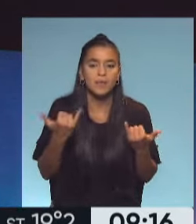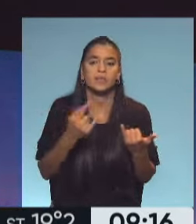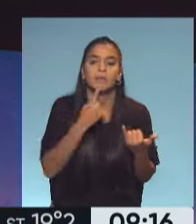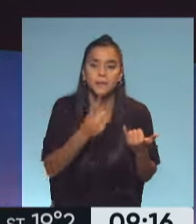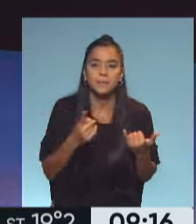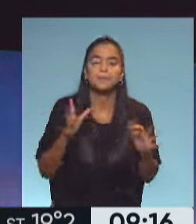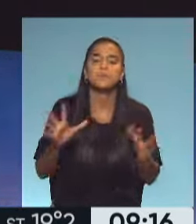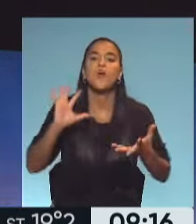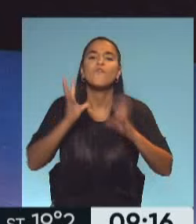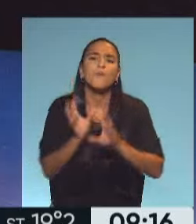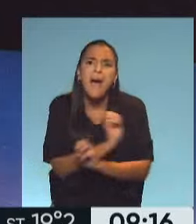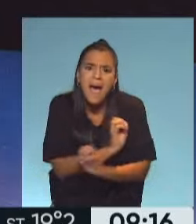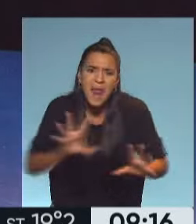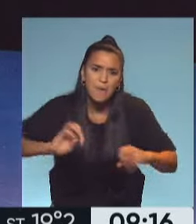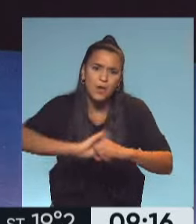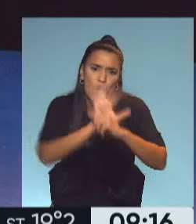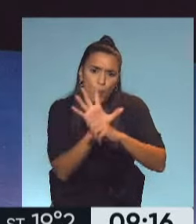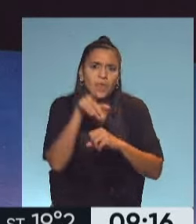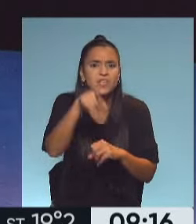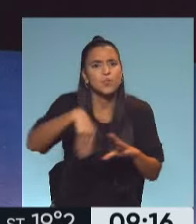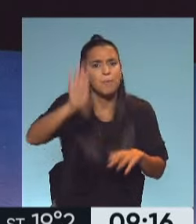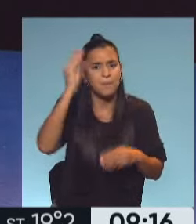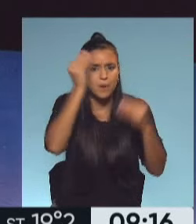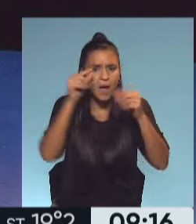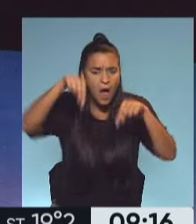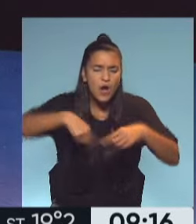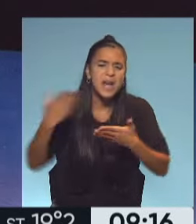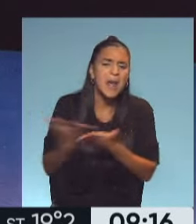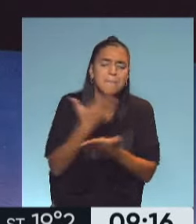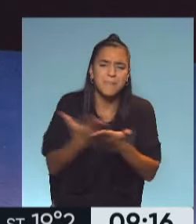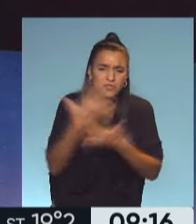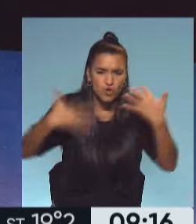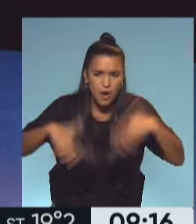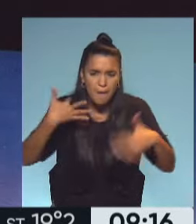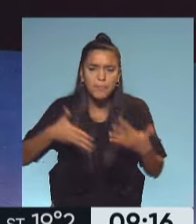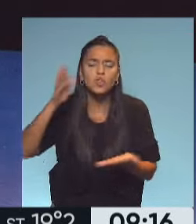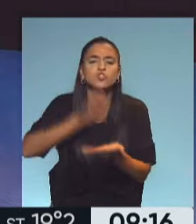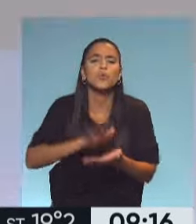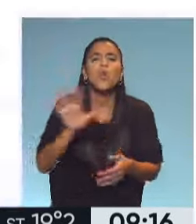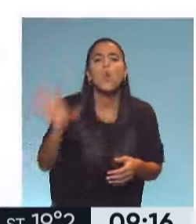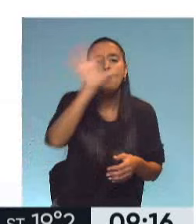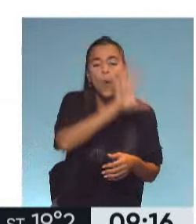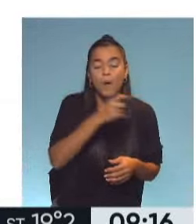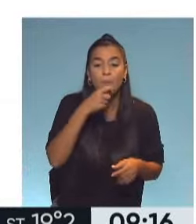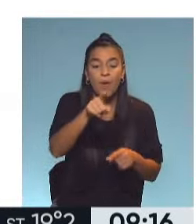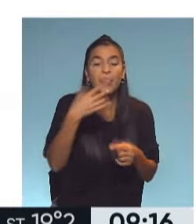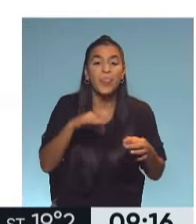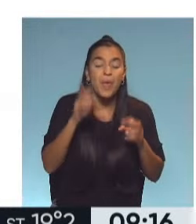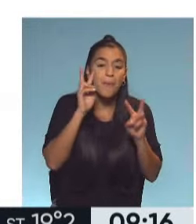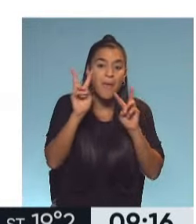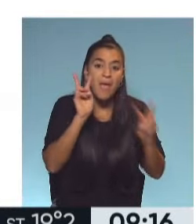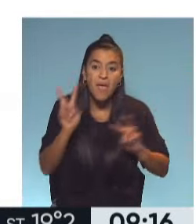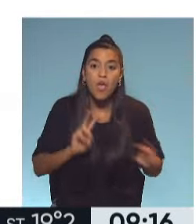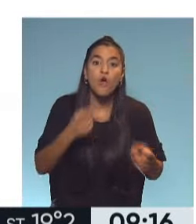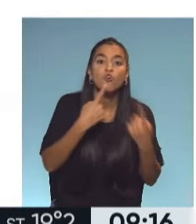la forma grave de la COVID, que es lo que más nos preocupa. Vamos a hacer un repaso rapidito sobre los lugares donde tenés que consultar de vivas